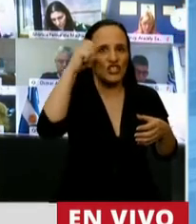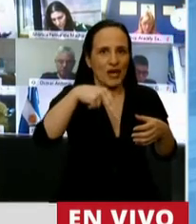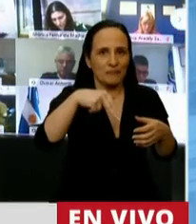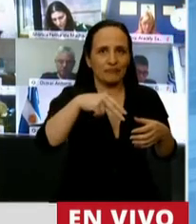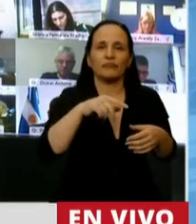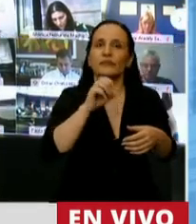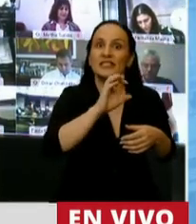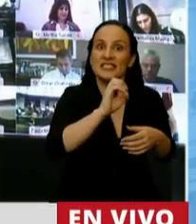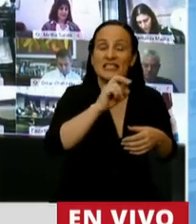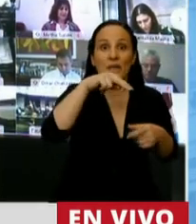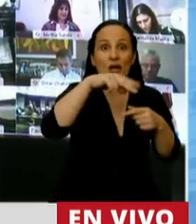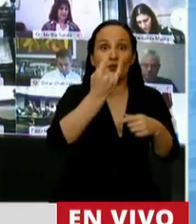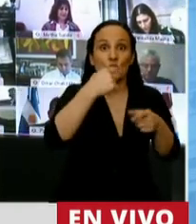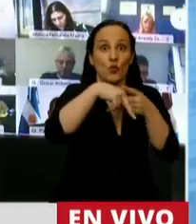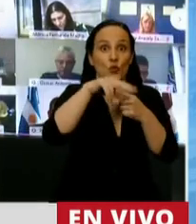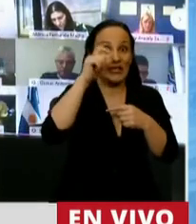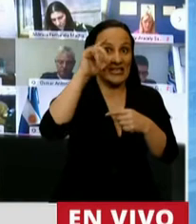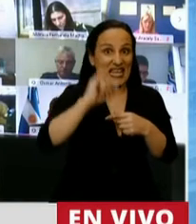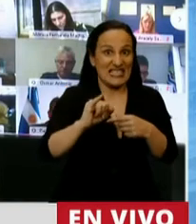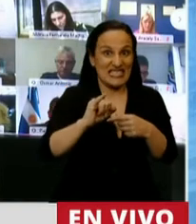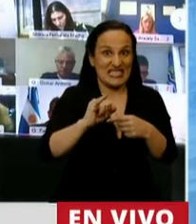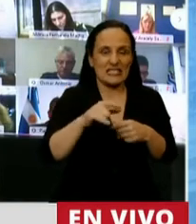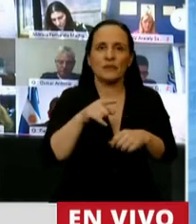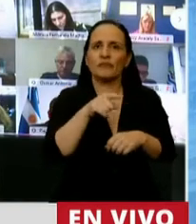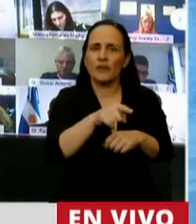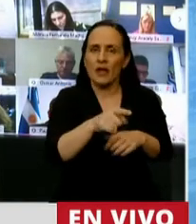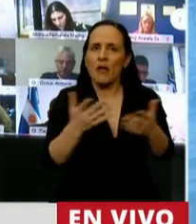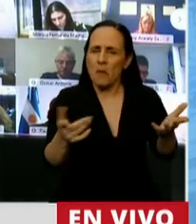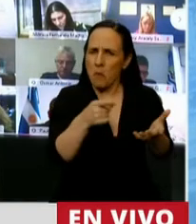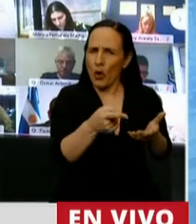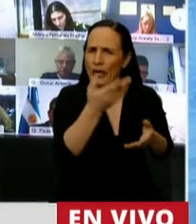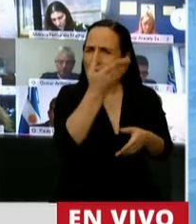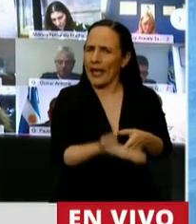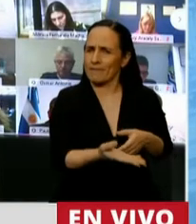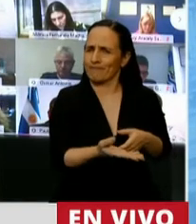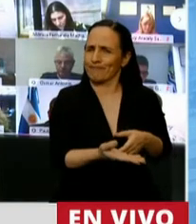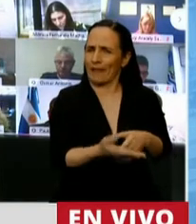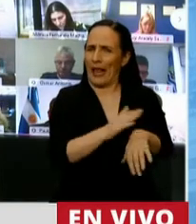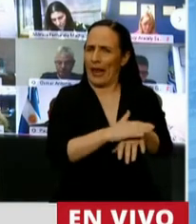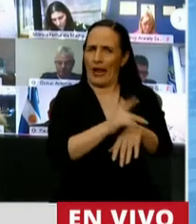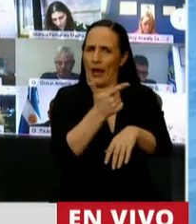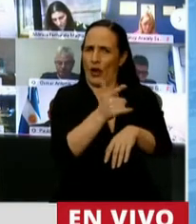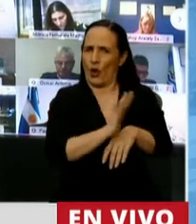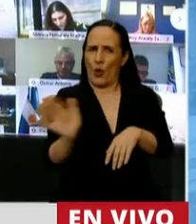porque en un acto de absoluta irresponsabilidad